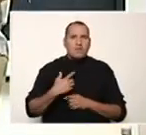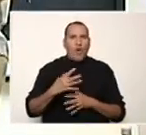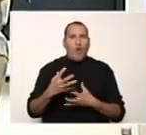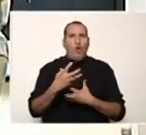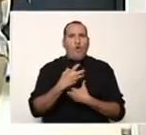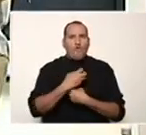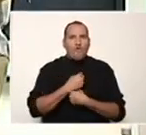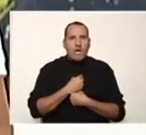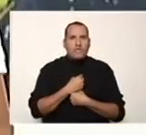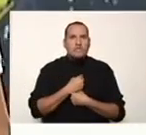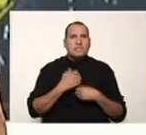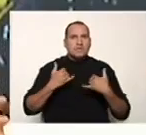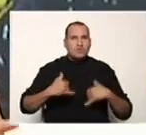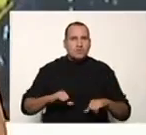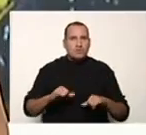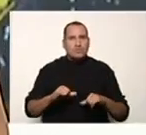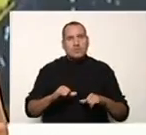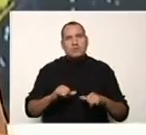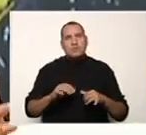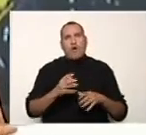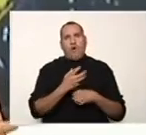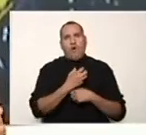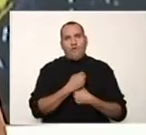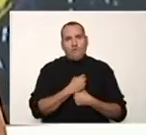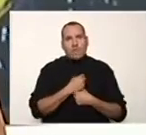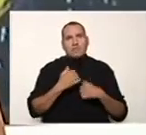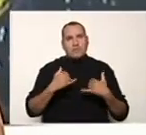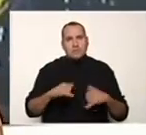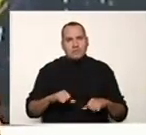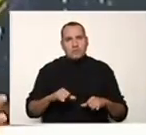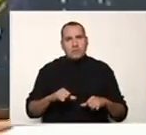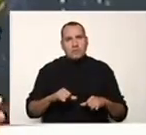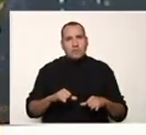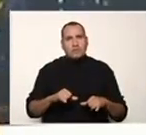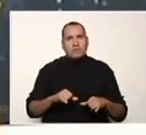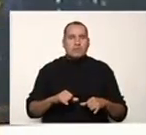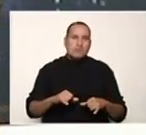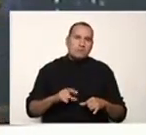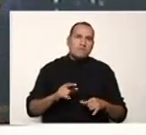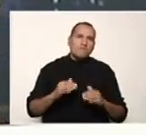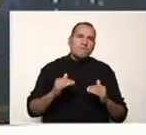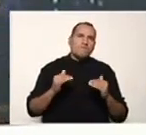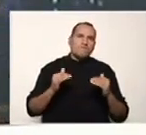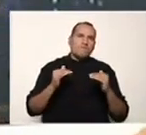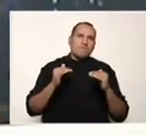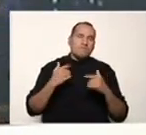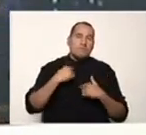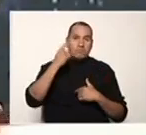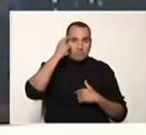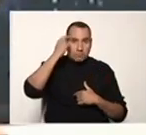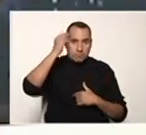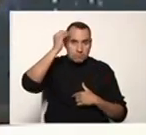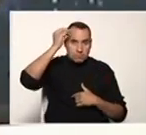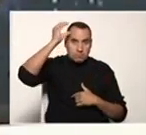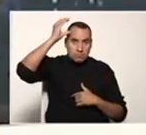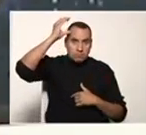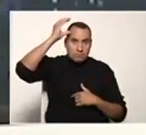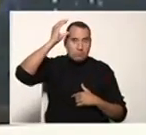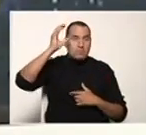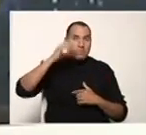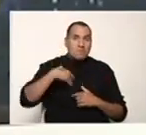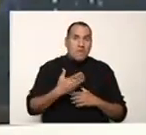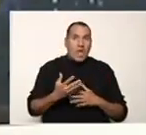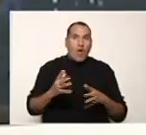confianza en tu hijo o en tu hija. Si ha llegado al nivel de educación media, ya posee suficientes conocimientos para poder